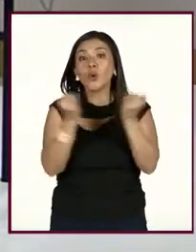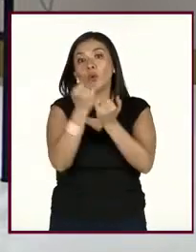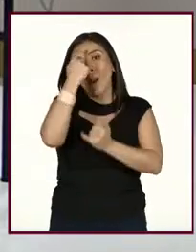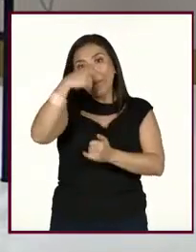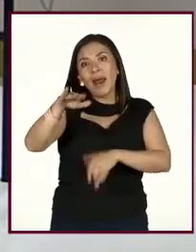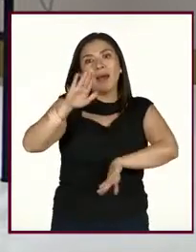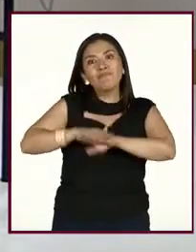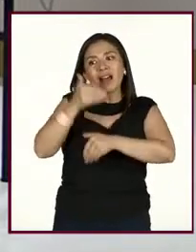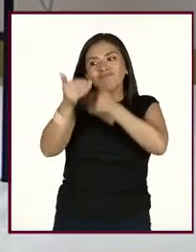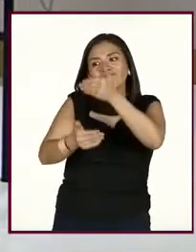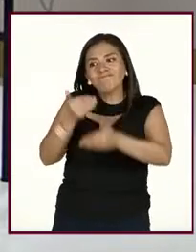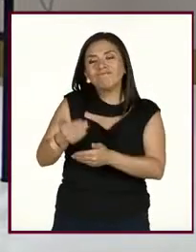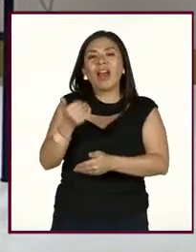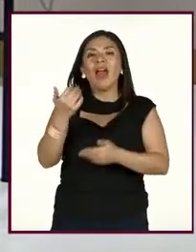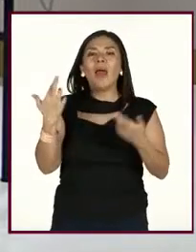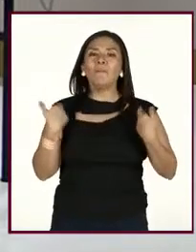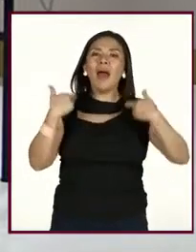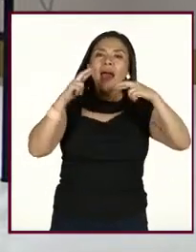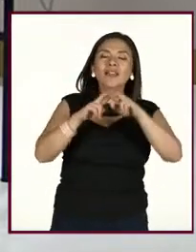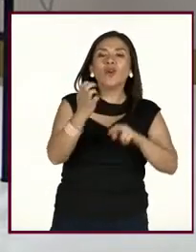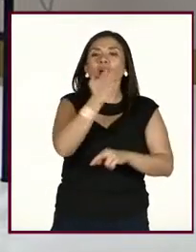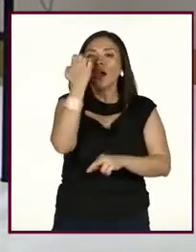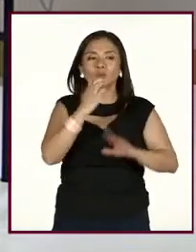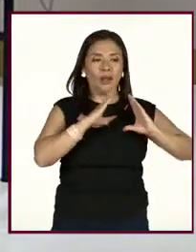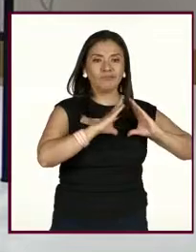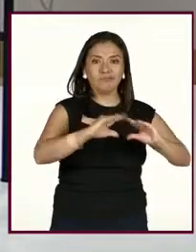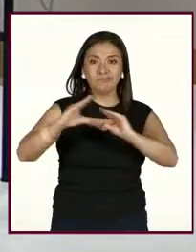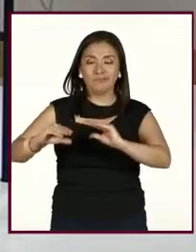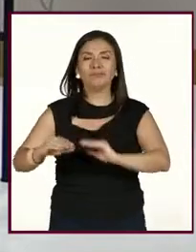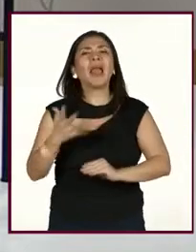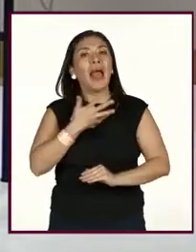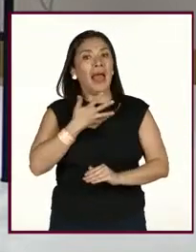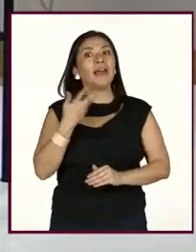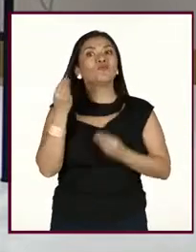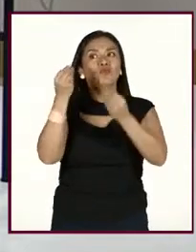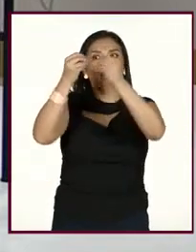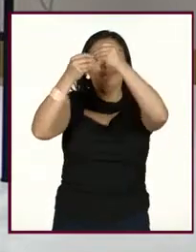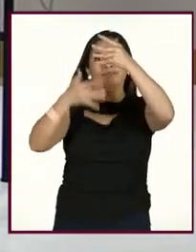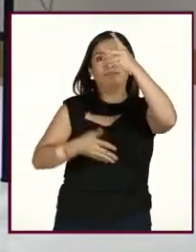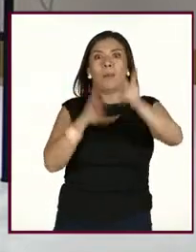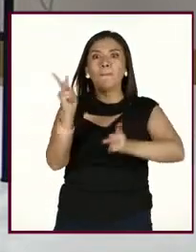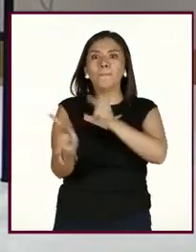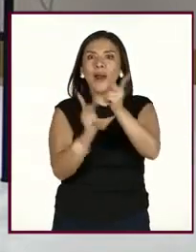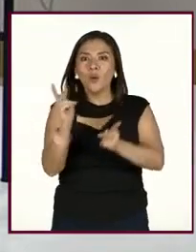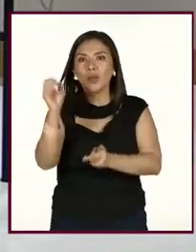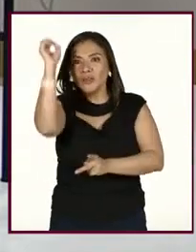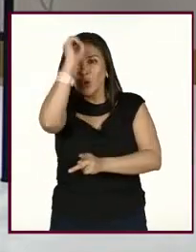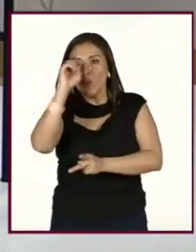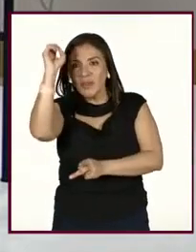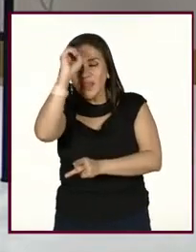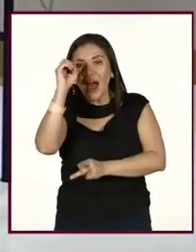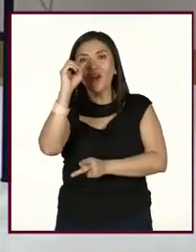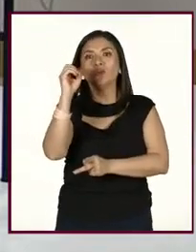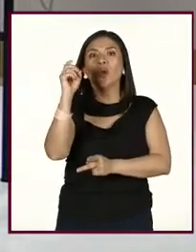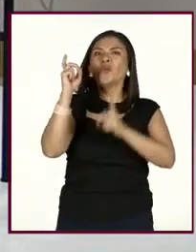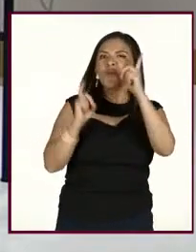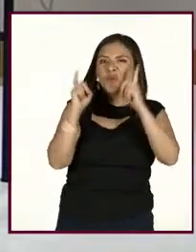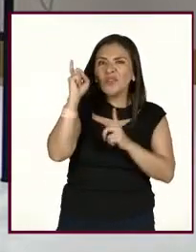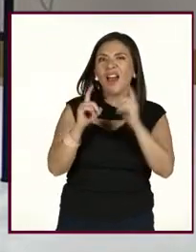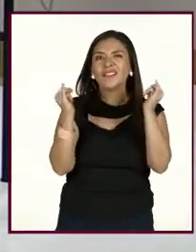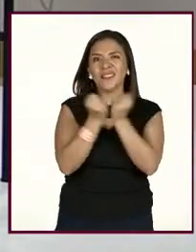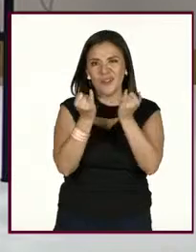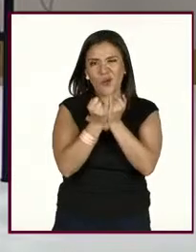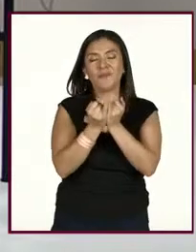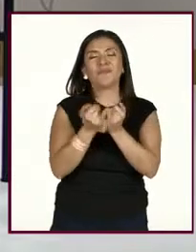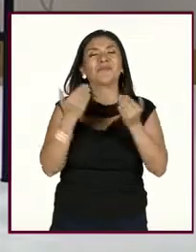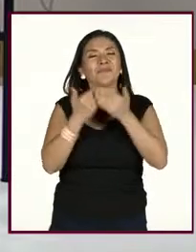desarrollo académico y personal de los estudiantes. Y ya tenemos varias preguntas. Ya tenemos sus comentarios, sus dudas, y